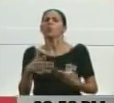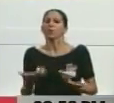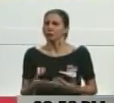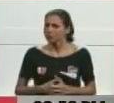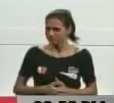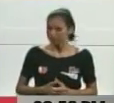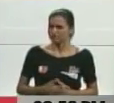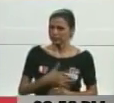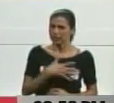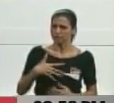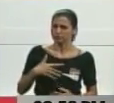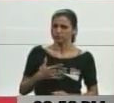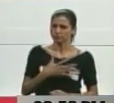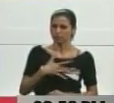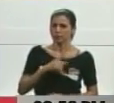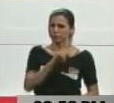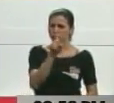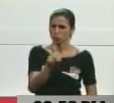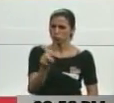¿Será eso? ¿Será eso?